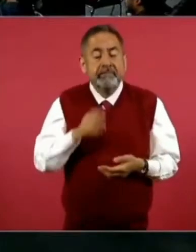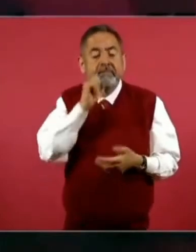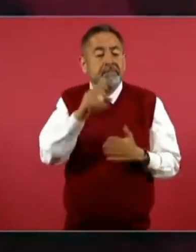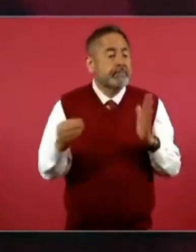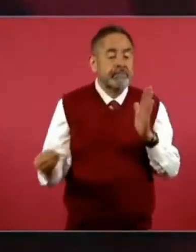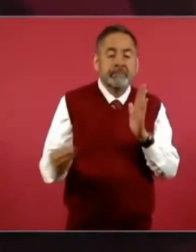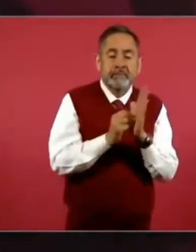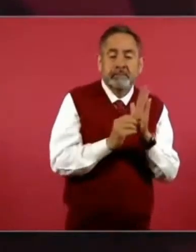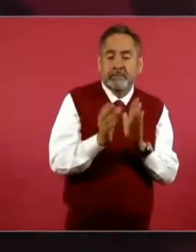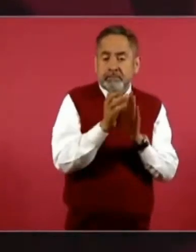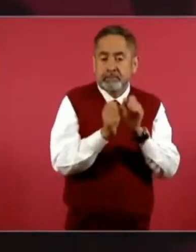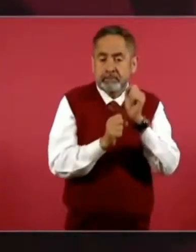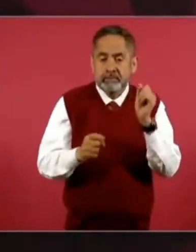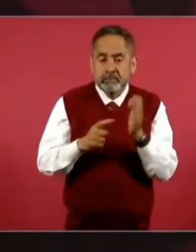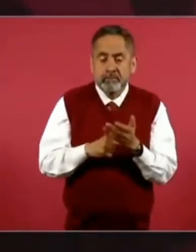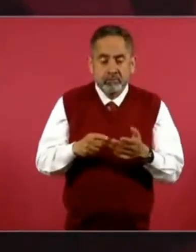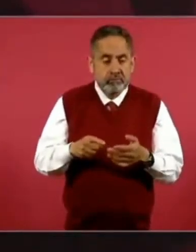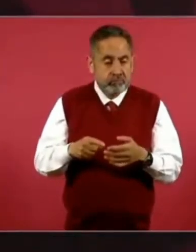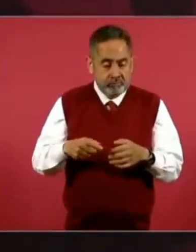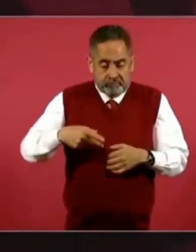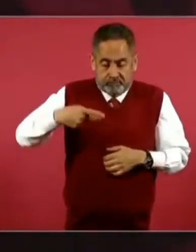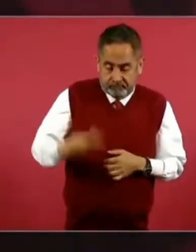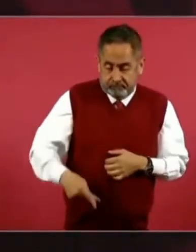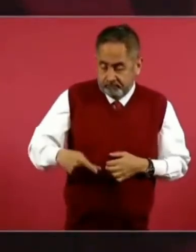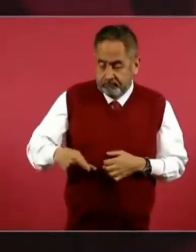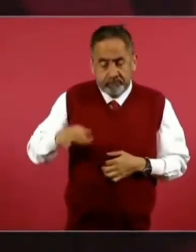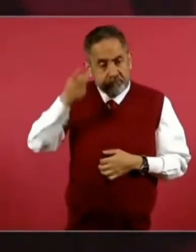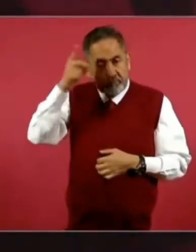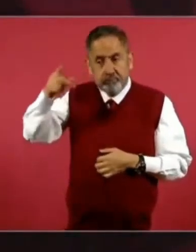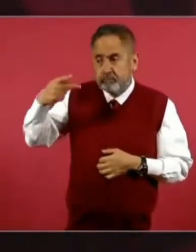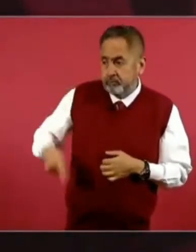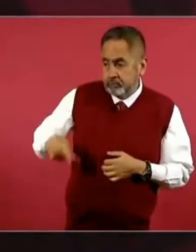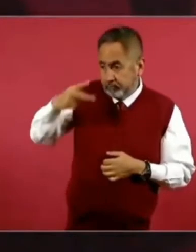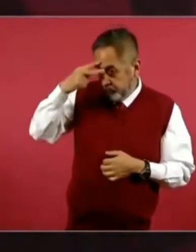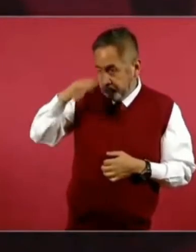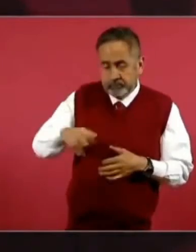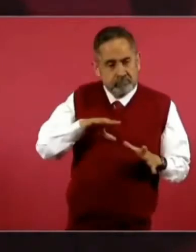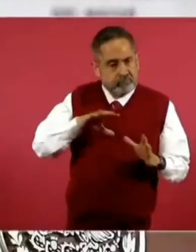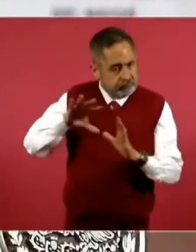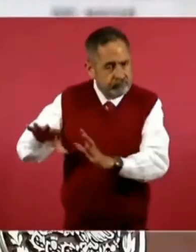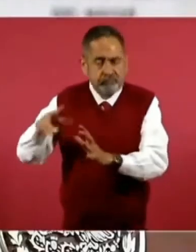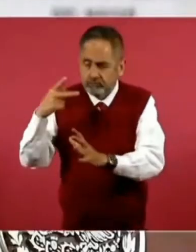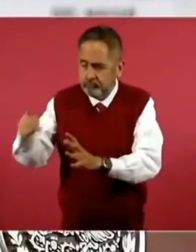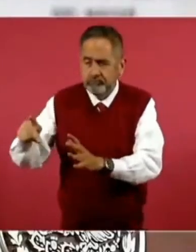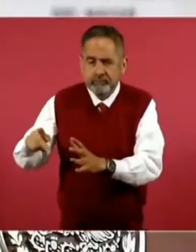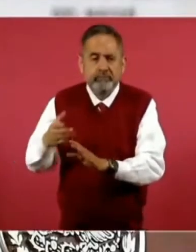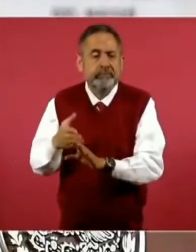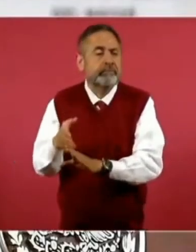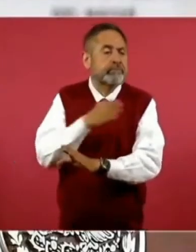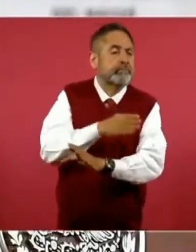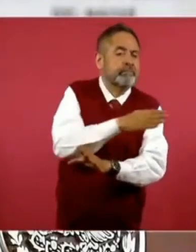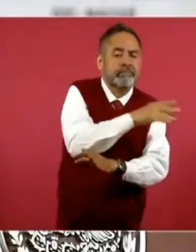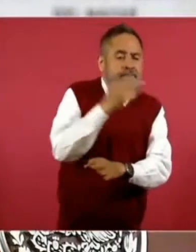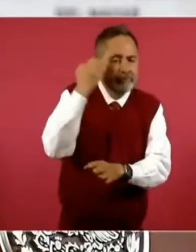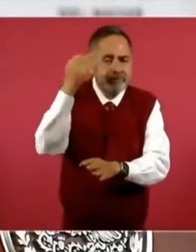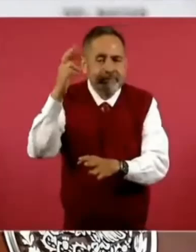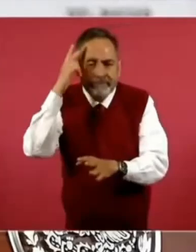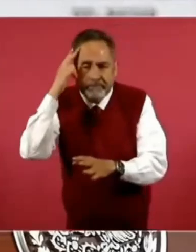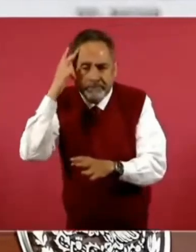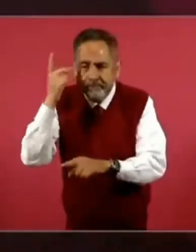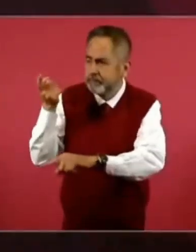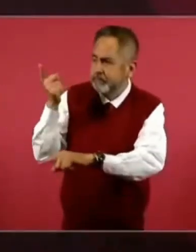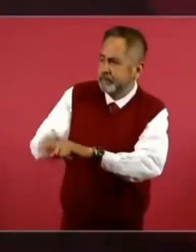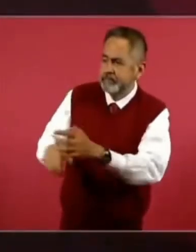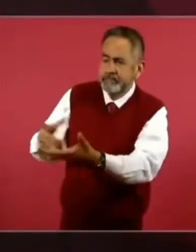de los bienes de la nación que durante el porfiriato se habían entregado a